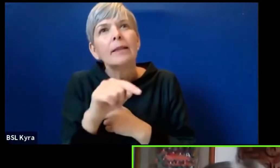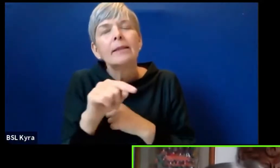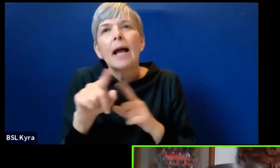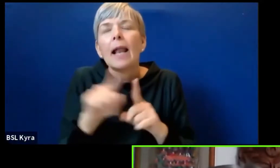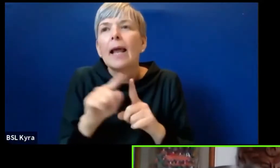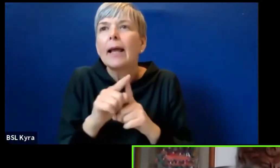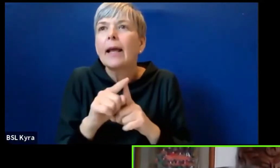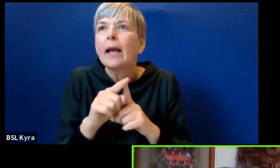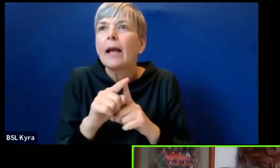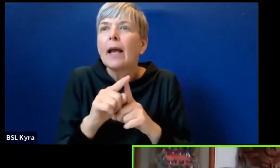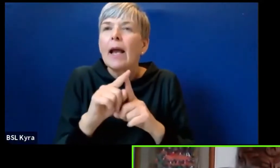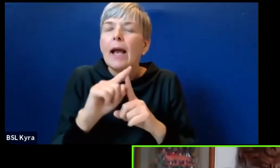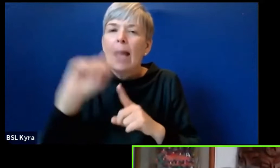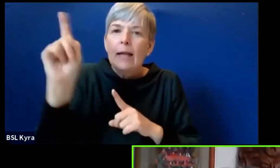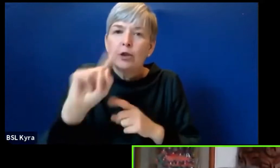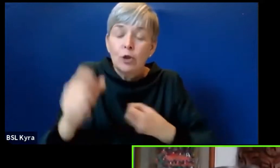centrales.